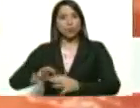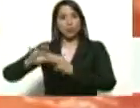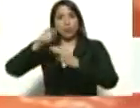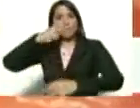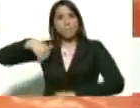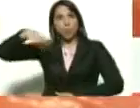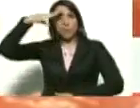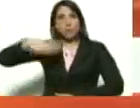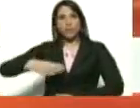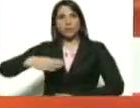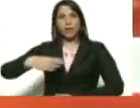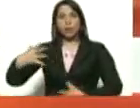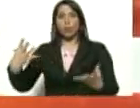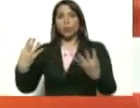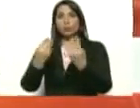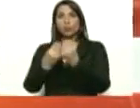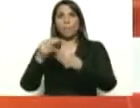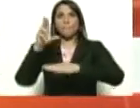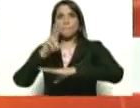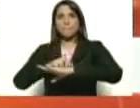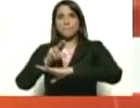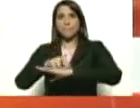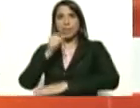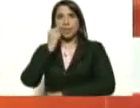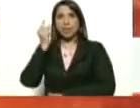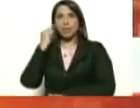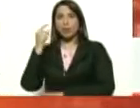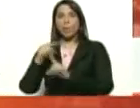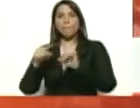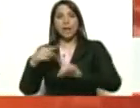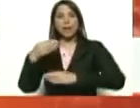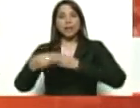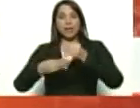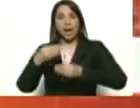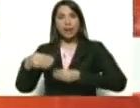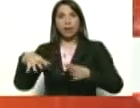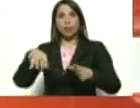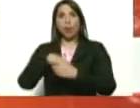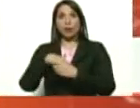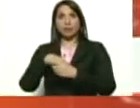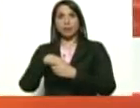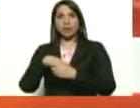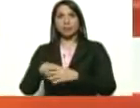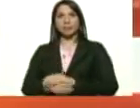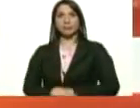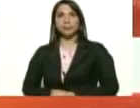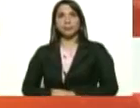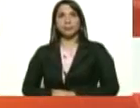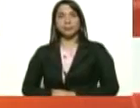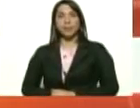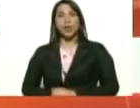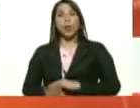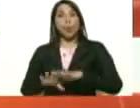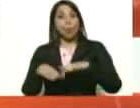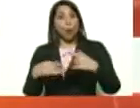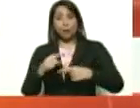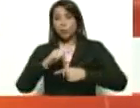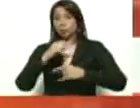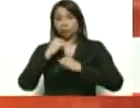Con los médicos. Para que también cumplan alguna cuarentena. Y luego se dirijan a su hogar.